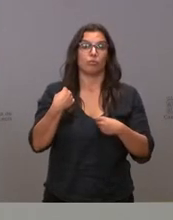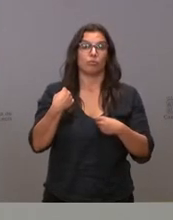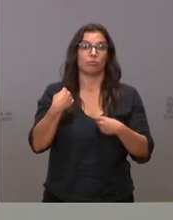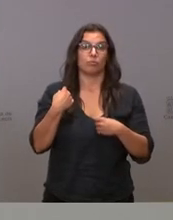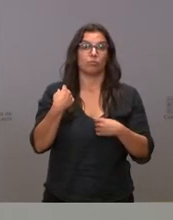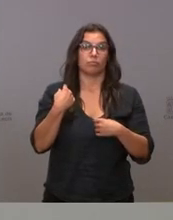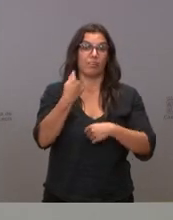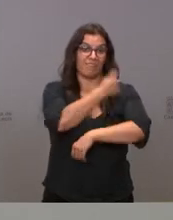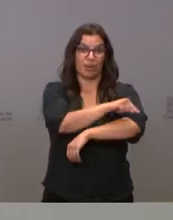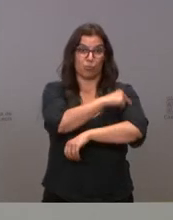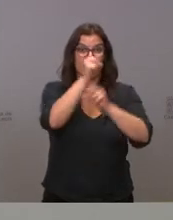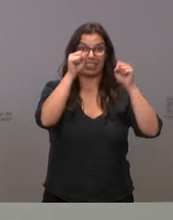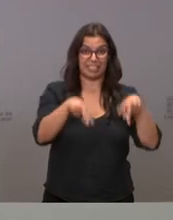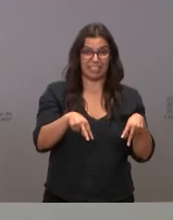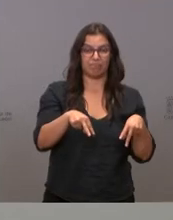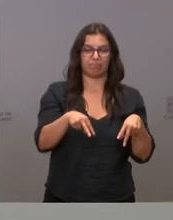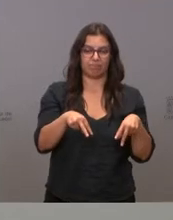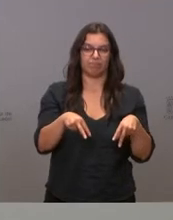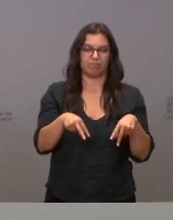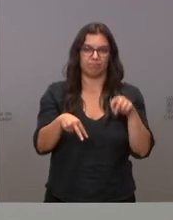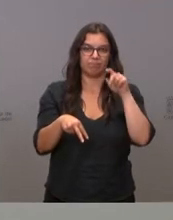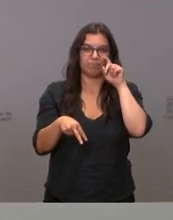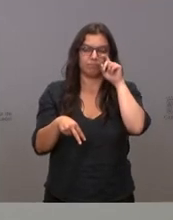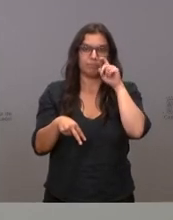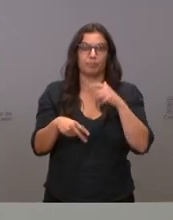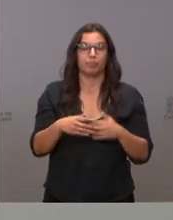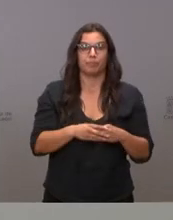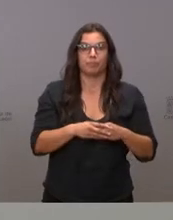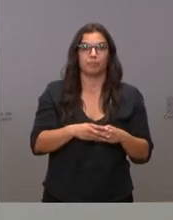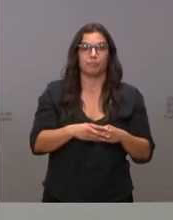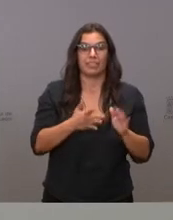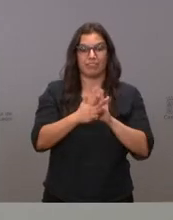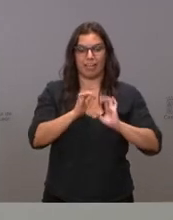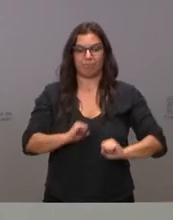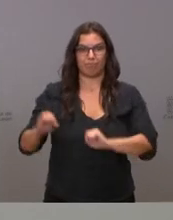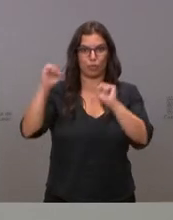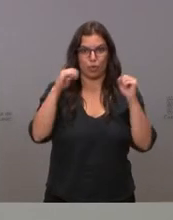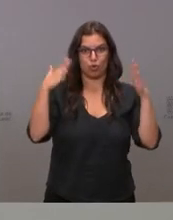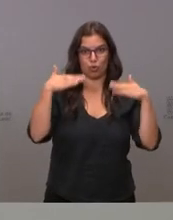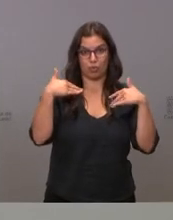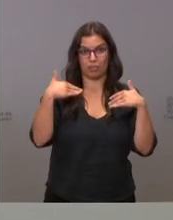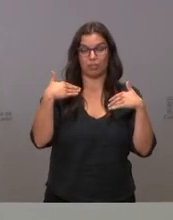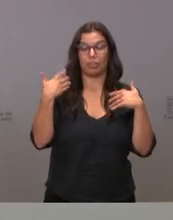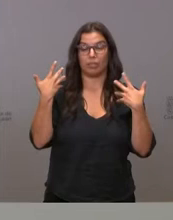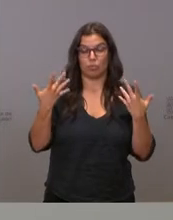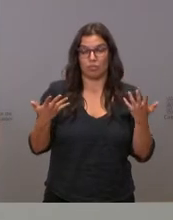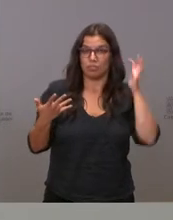de la vacunación población por tanto no inmunizada y es esta circunstancia